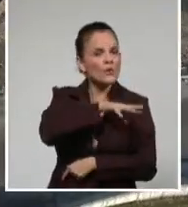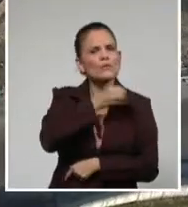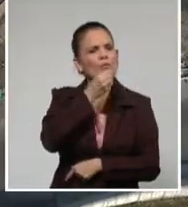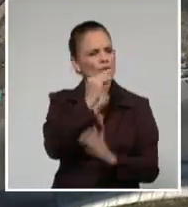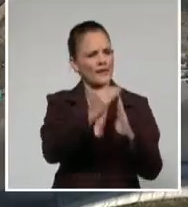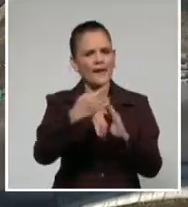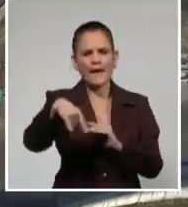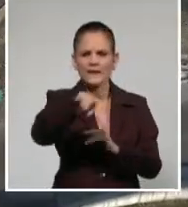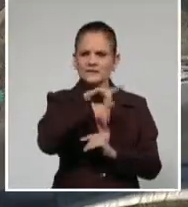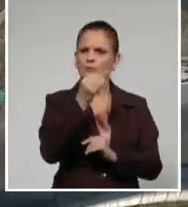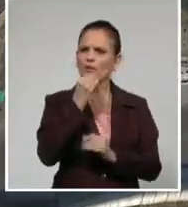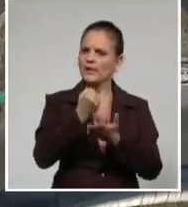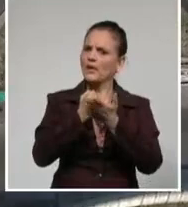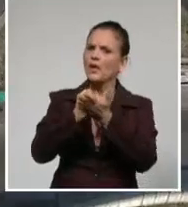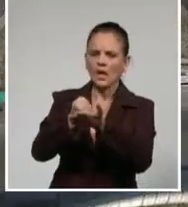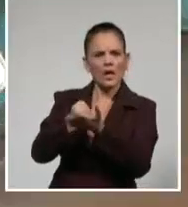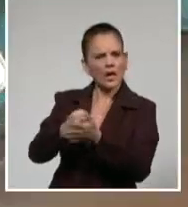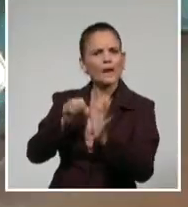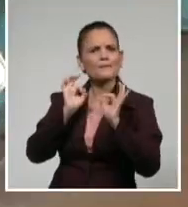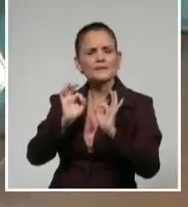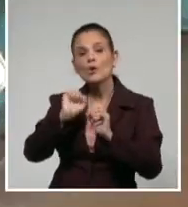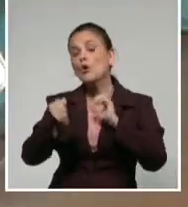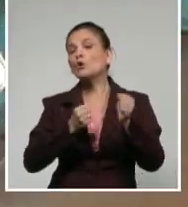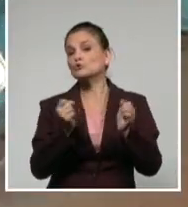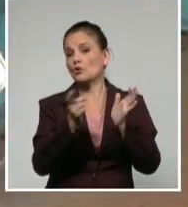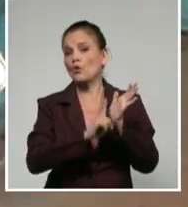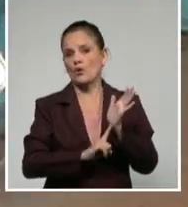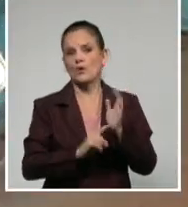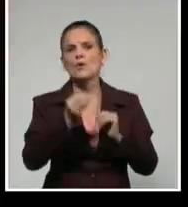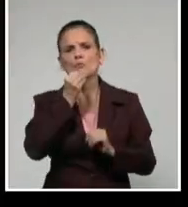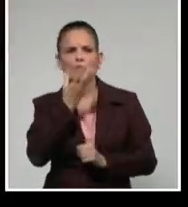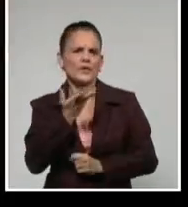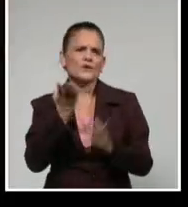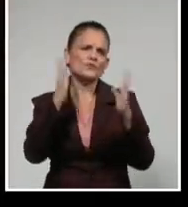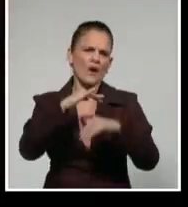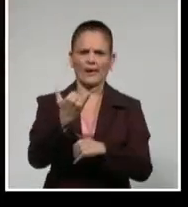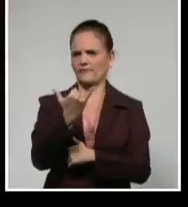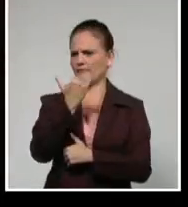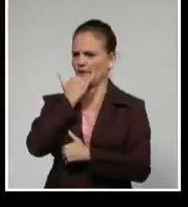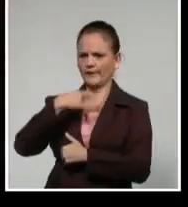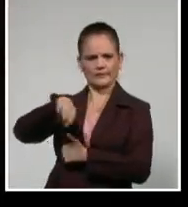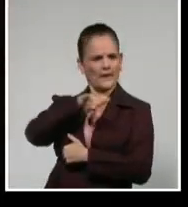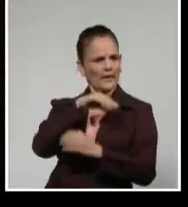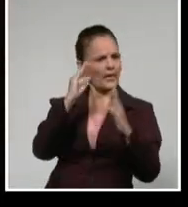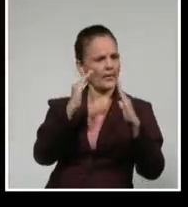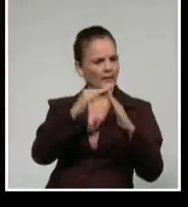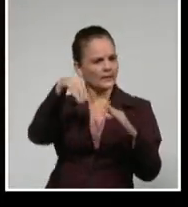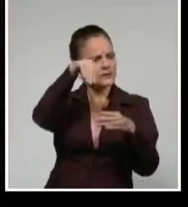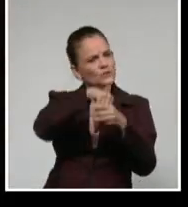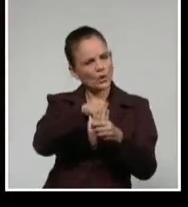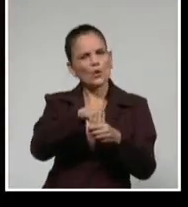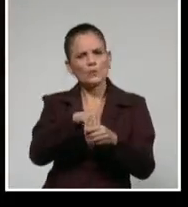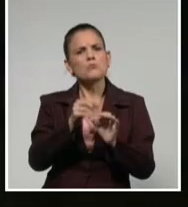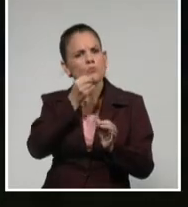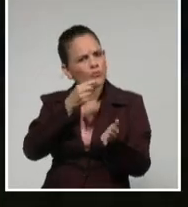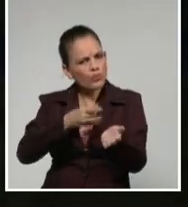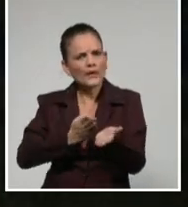aportar sin afectar el confort de las familias y los hábitos en los hogares.